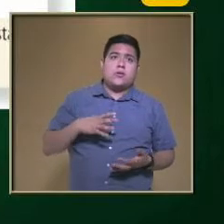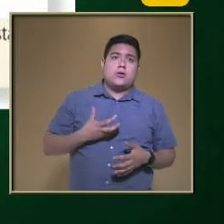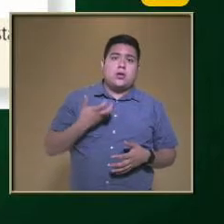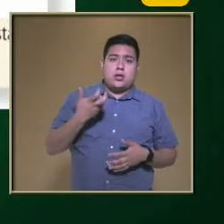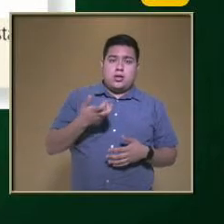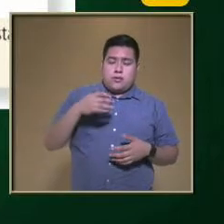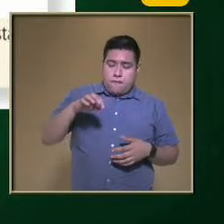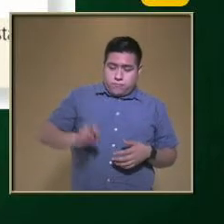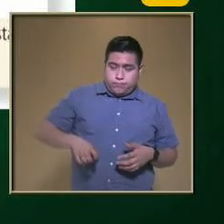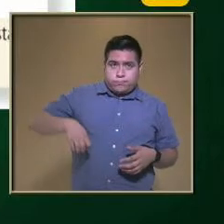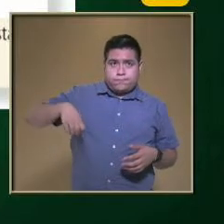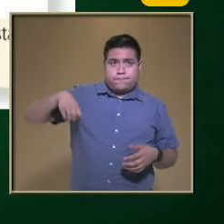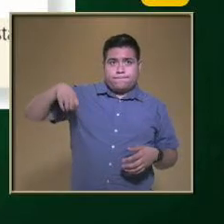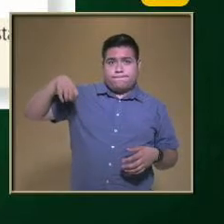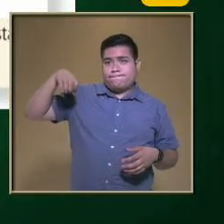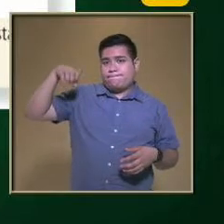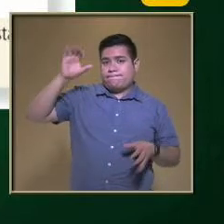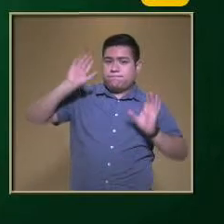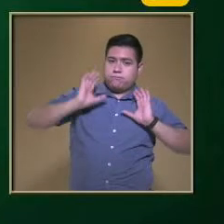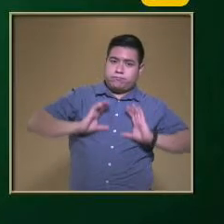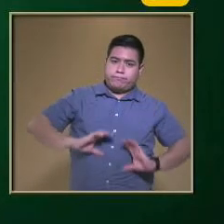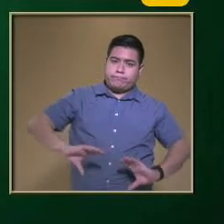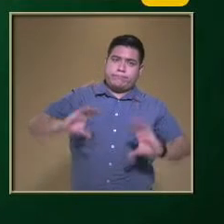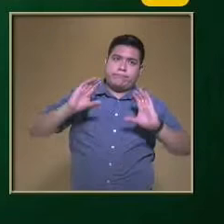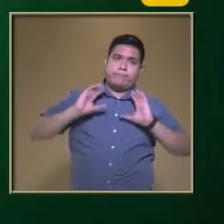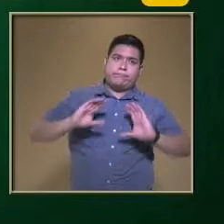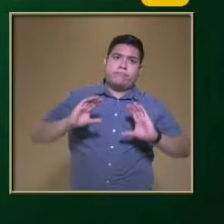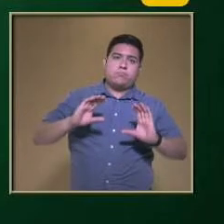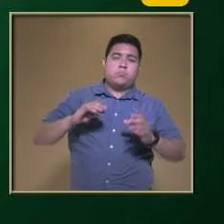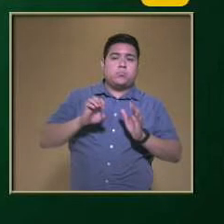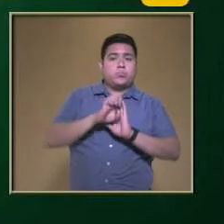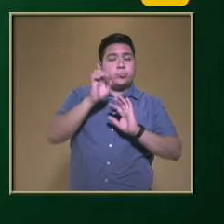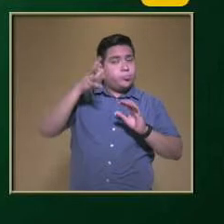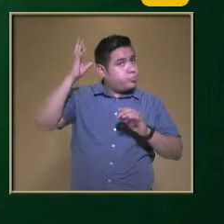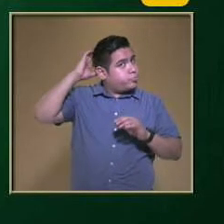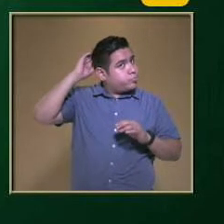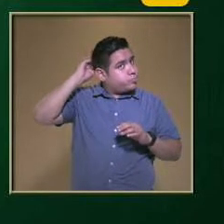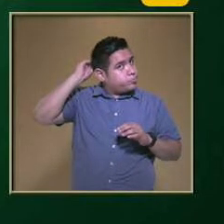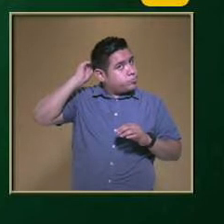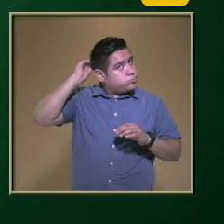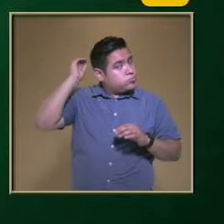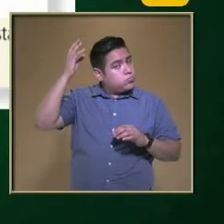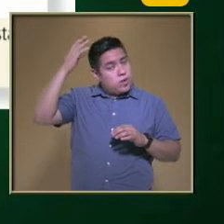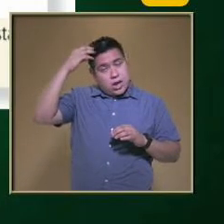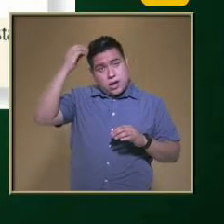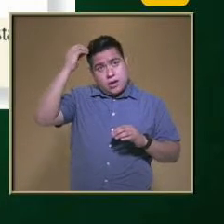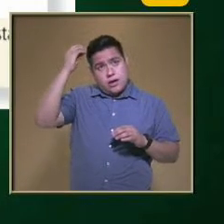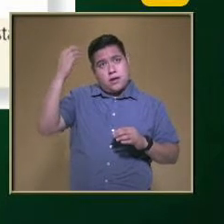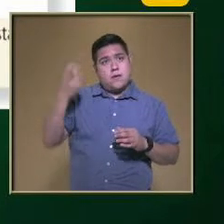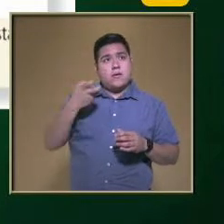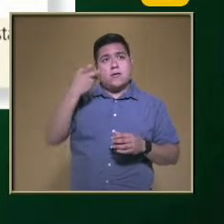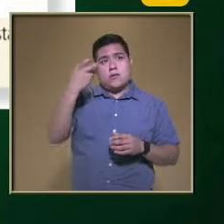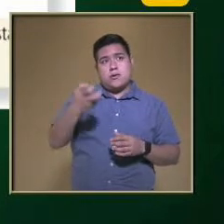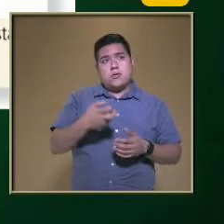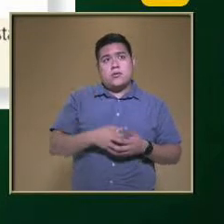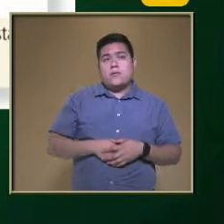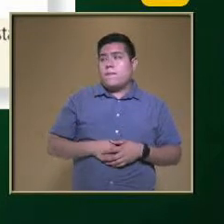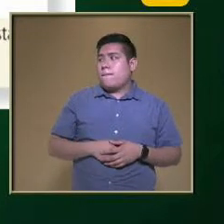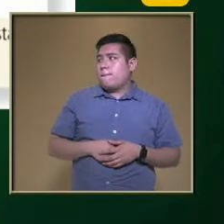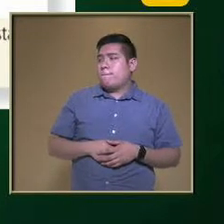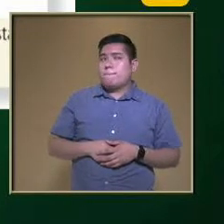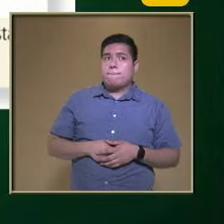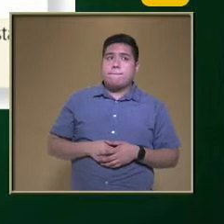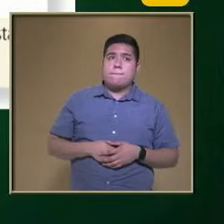crecimiento Y mantenimiento Del organismo Y por ejemplo El cabello Está formado De ellos Se me brincó La diapositiva Pero